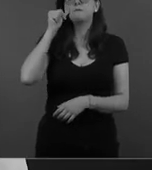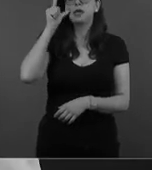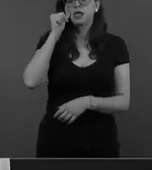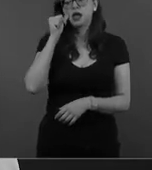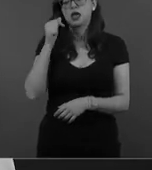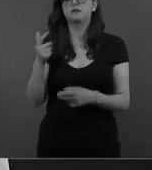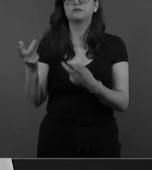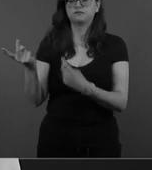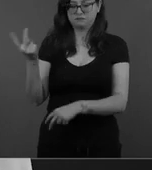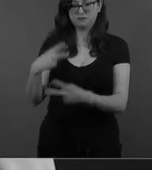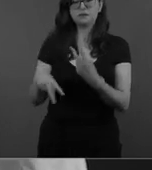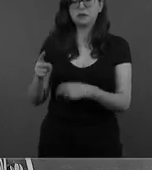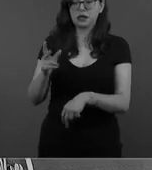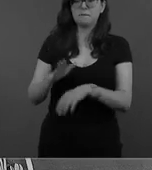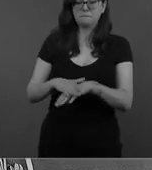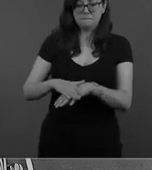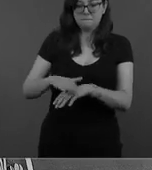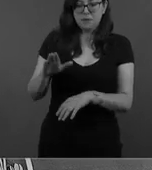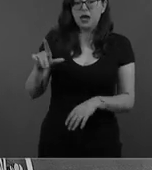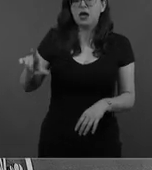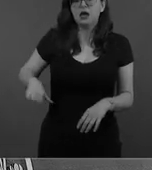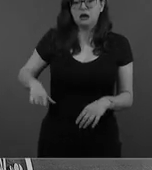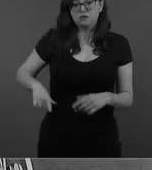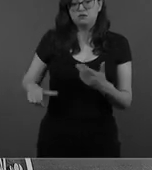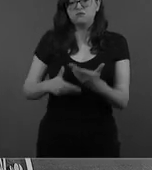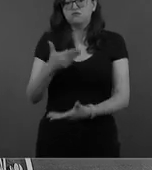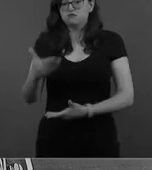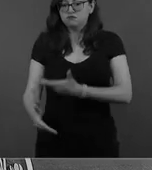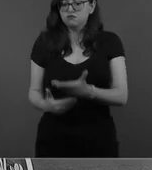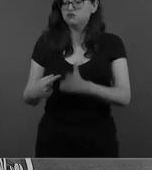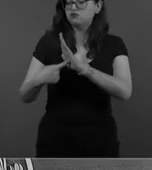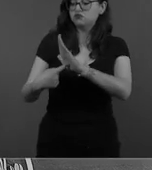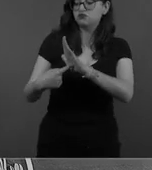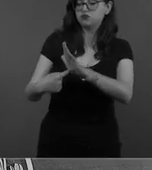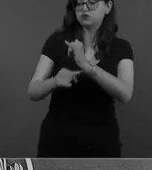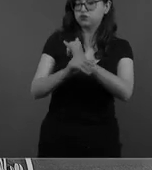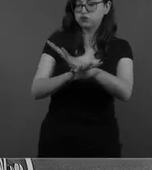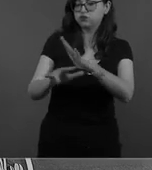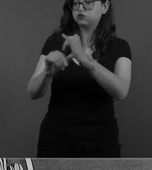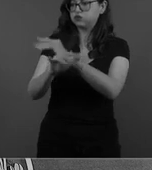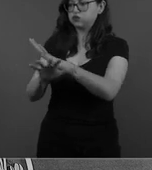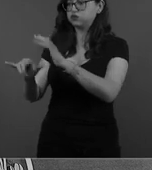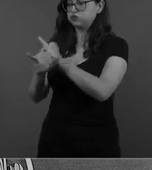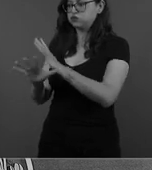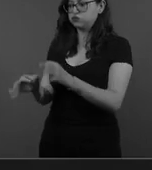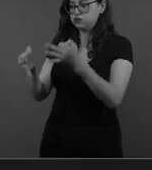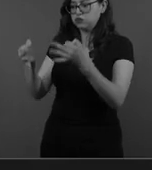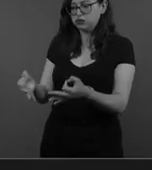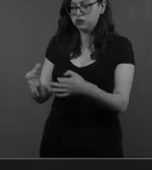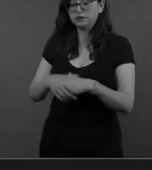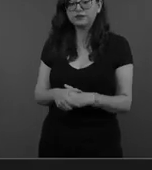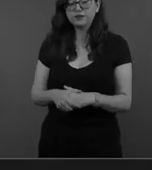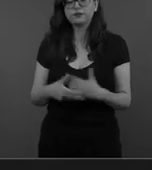titulares, pero sólo informar, porque se hizo todo un escándalo, que el día de ayer hubo un error, digamos,